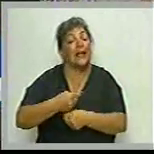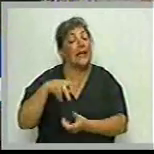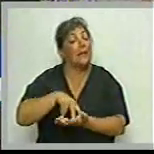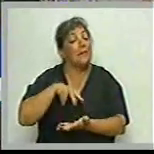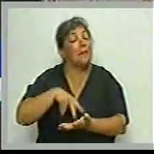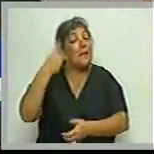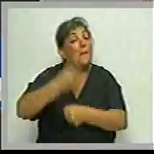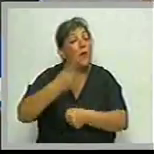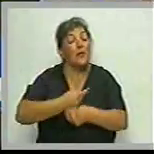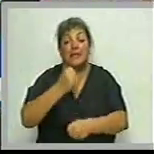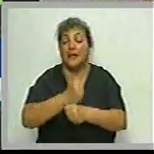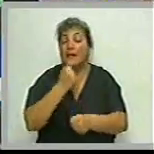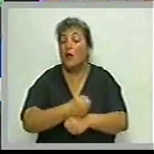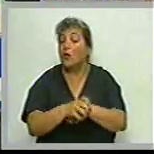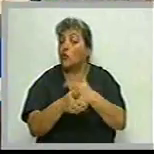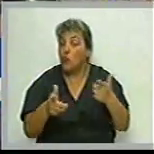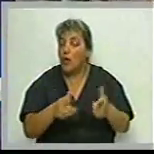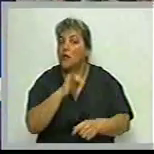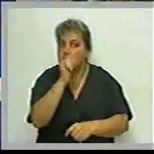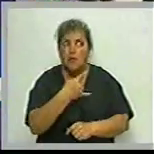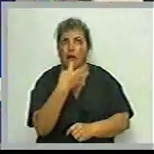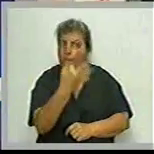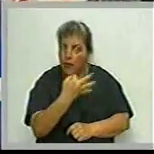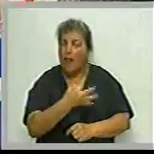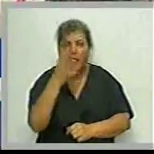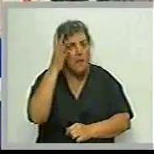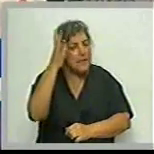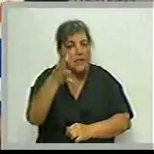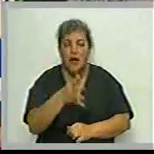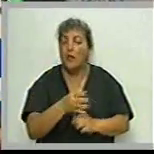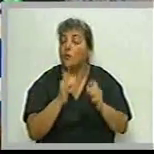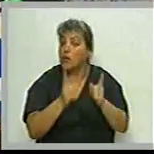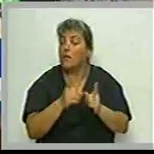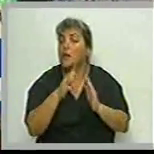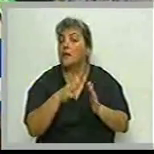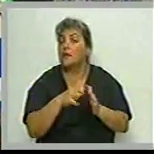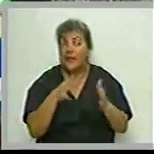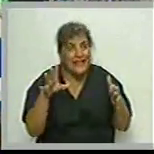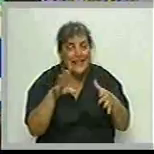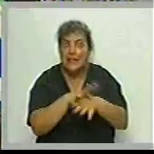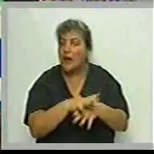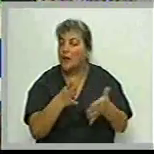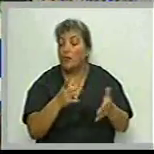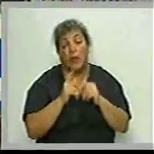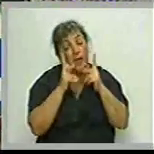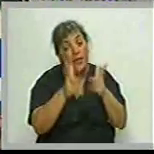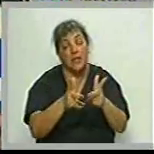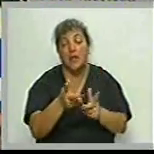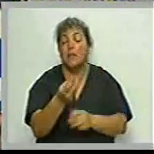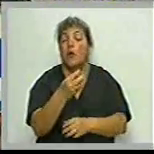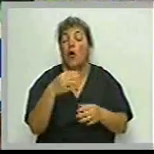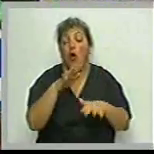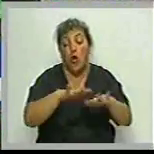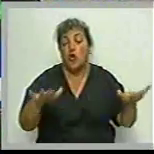provincias del desempleo. Sí, sí, es la provincia que tiene los índices más altos. Exactamente, hablamos de la desnutrición, el